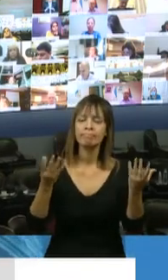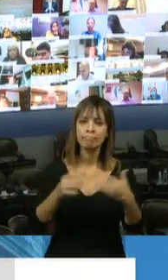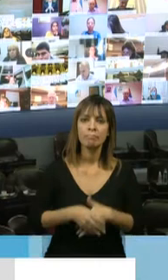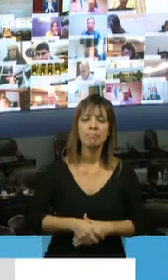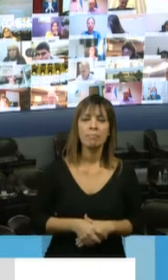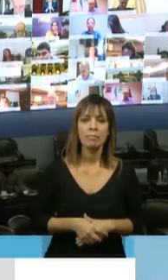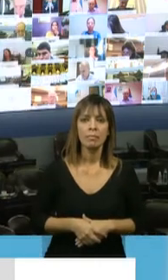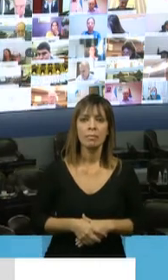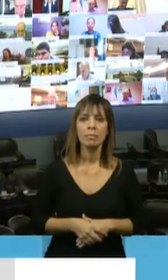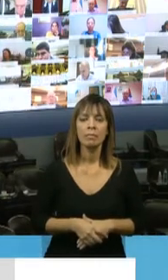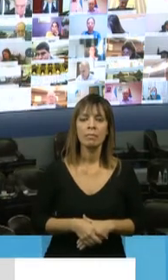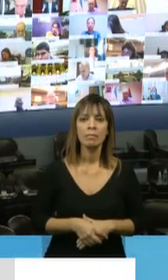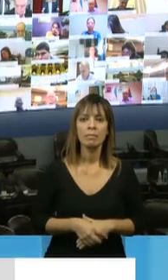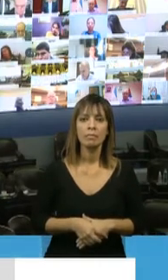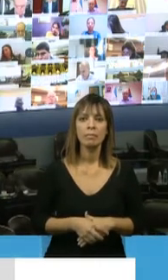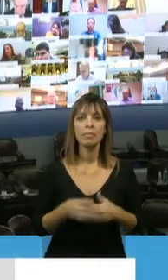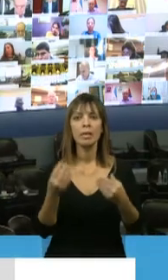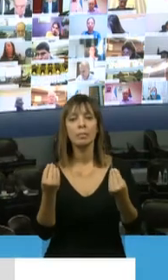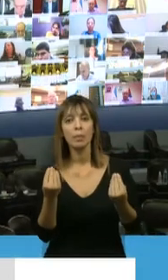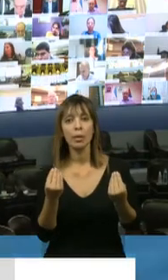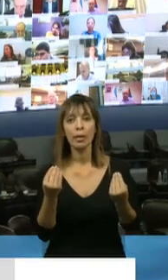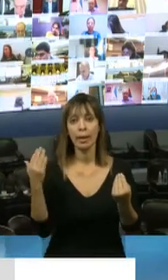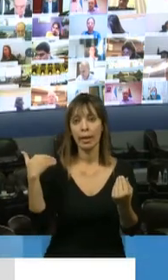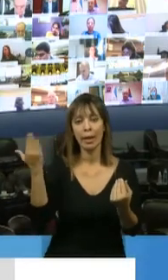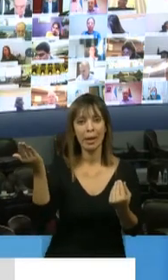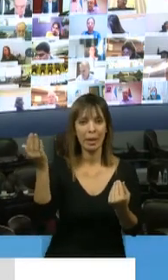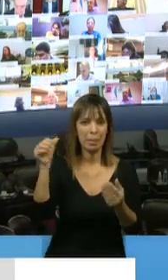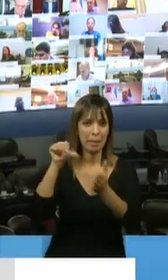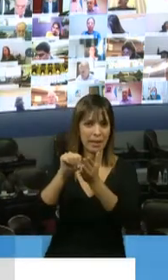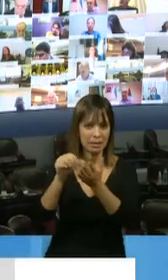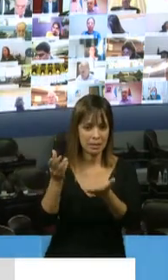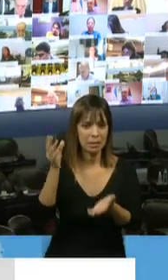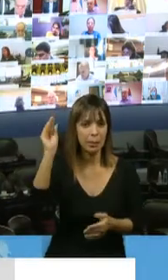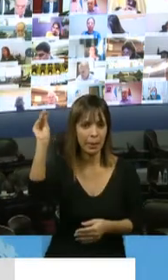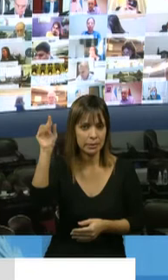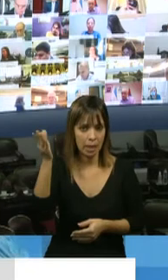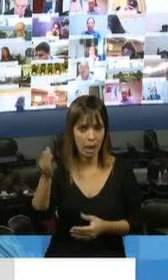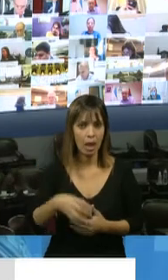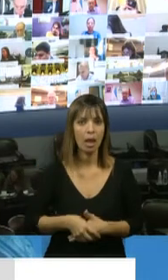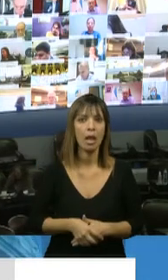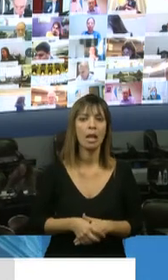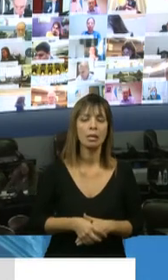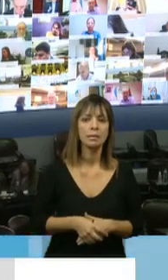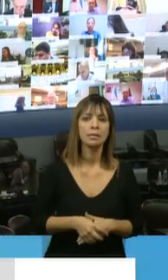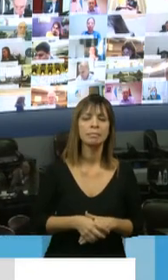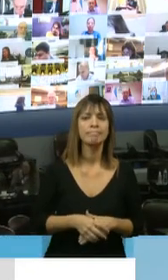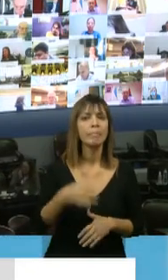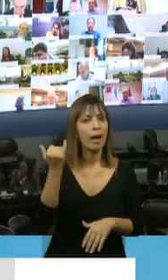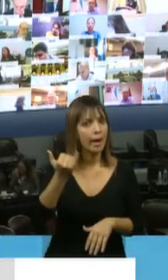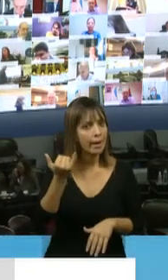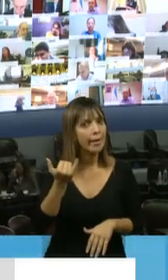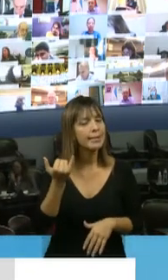el país vecino Brasil está teniendo